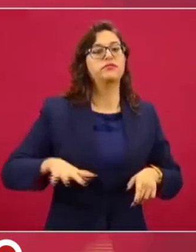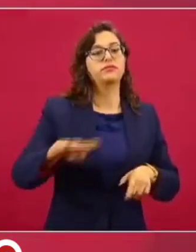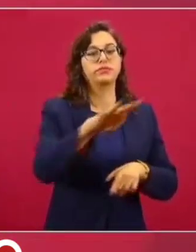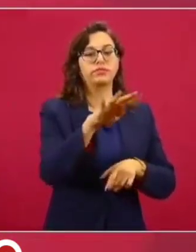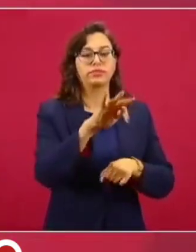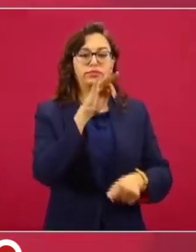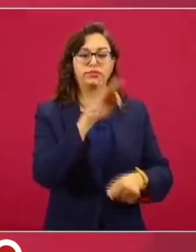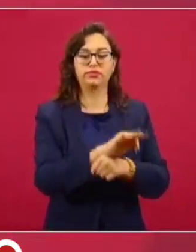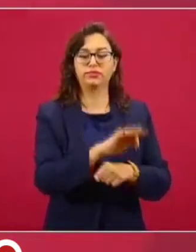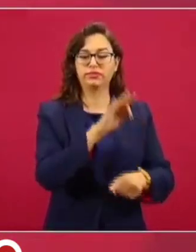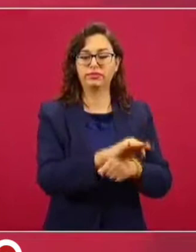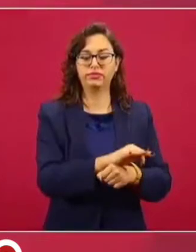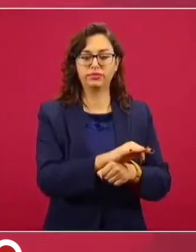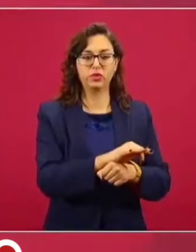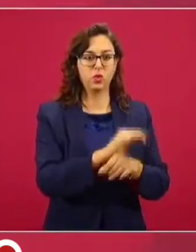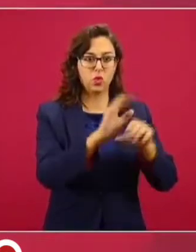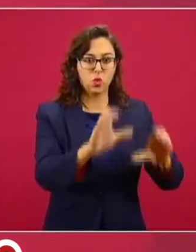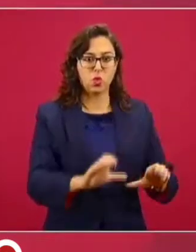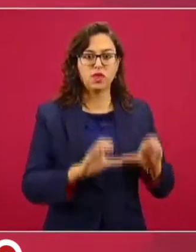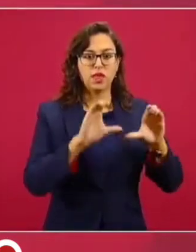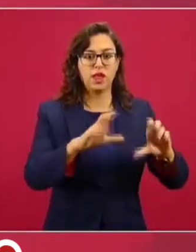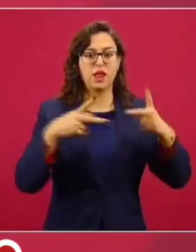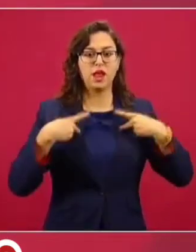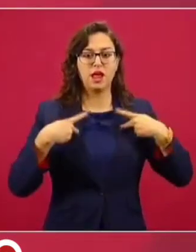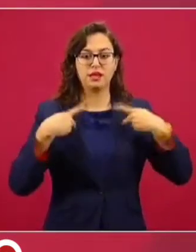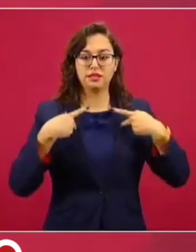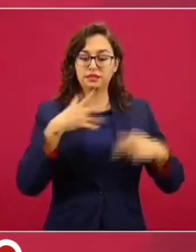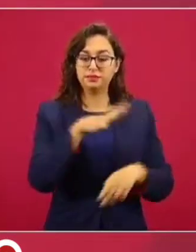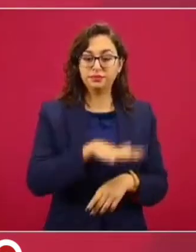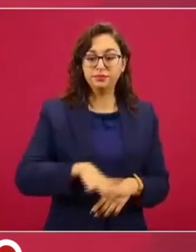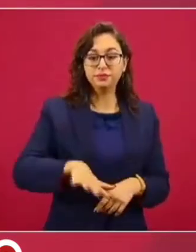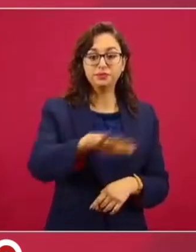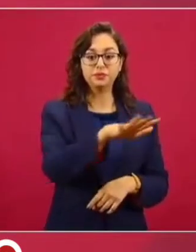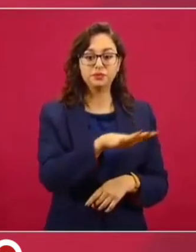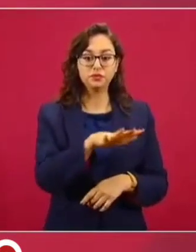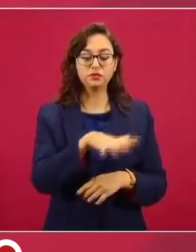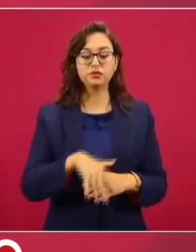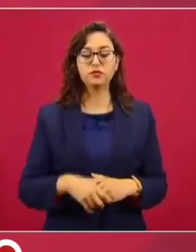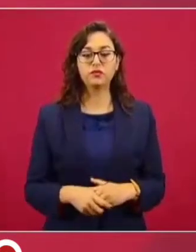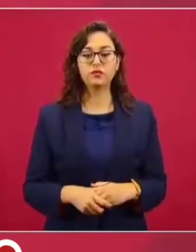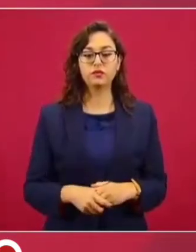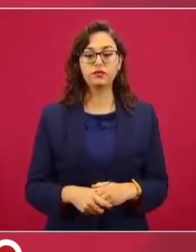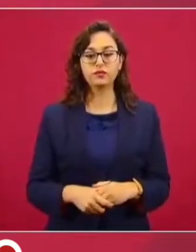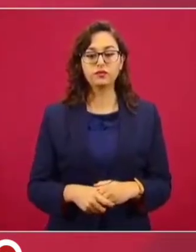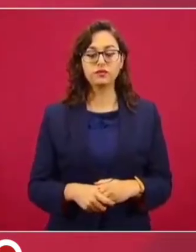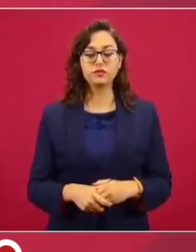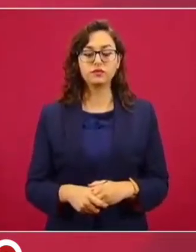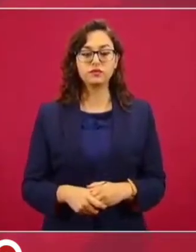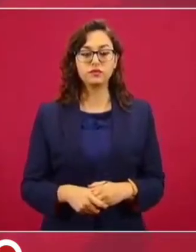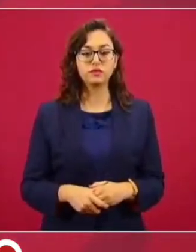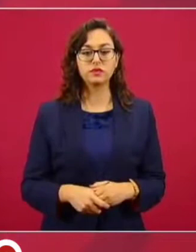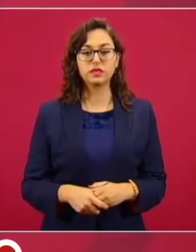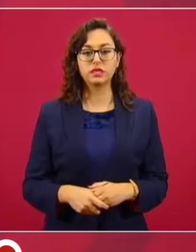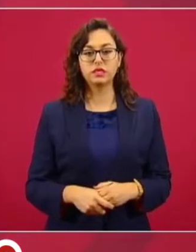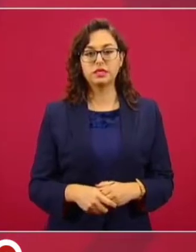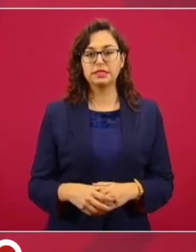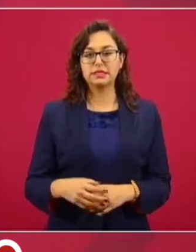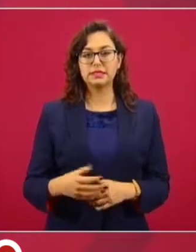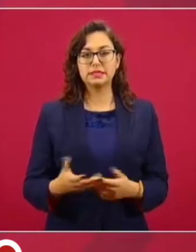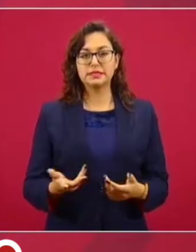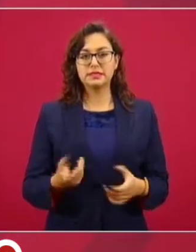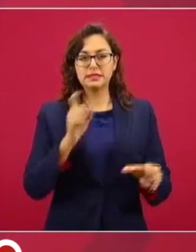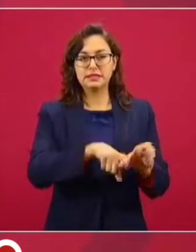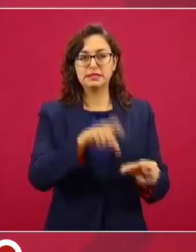proteger al pueblo. La ya tiene cerca de 100 mil